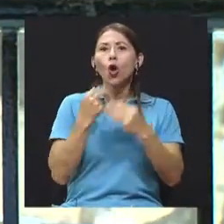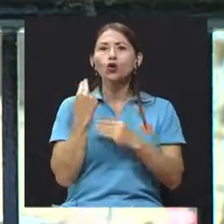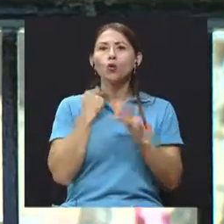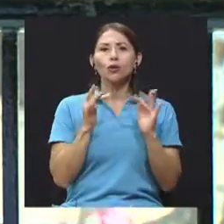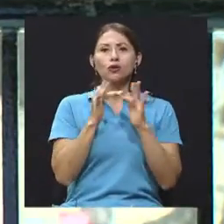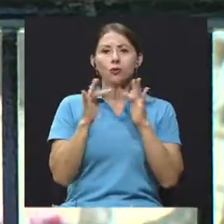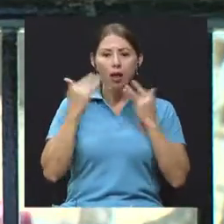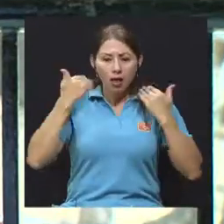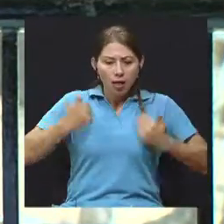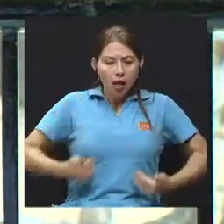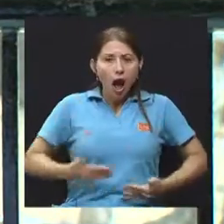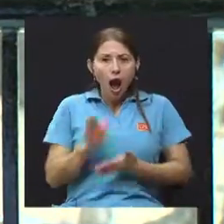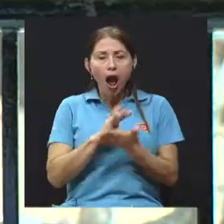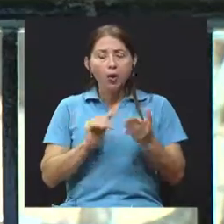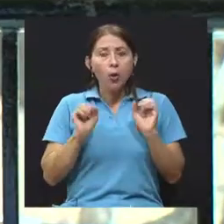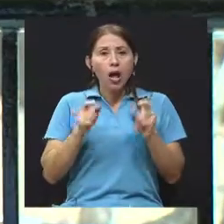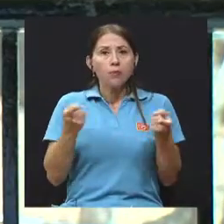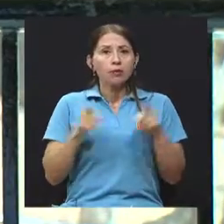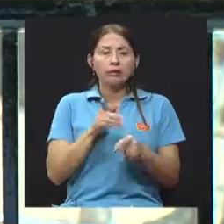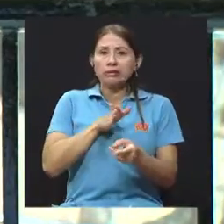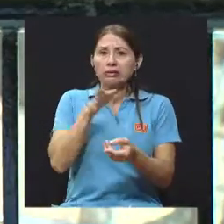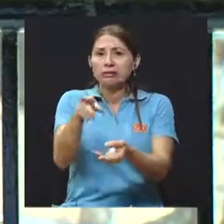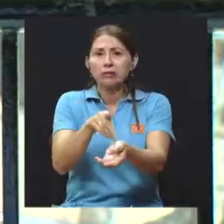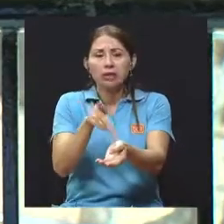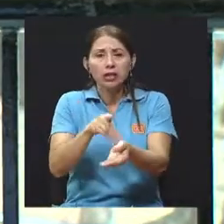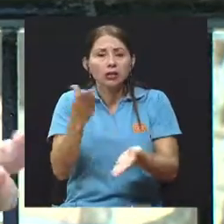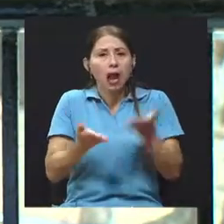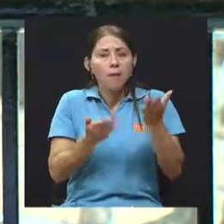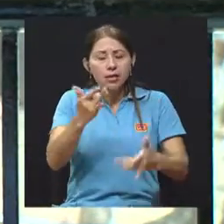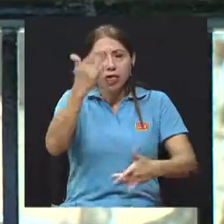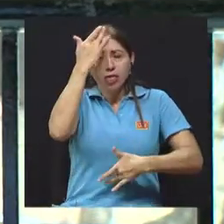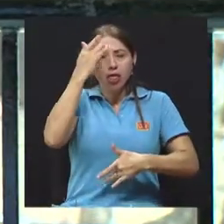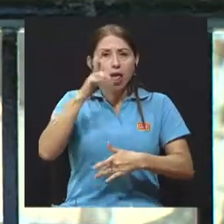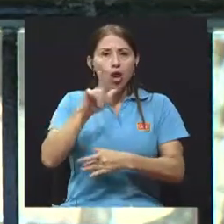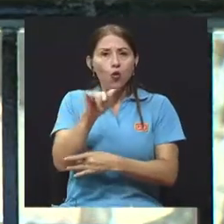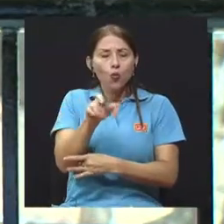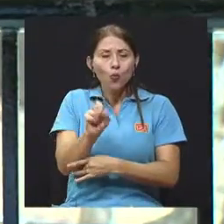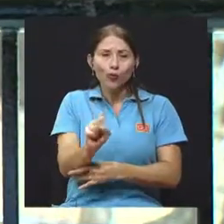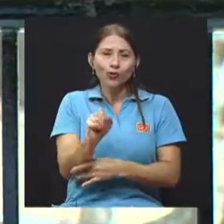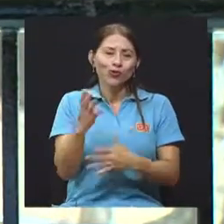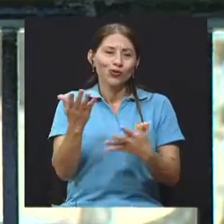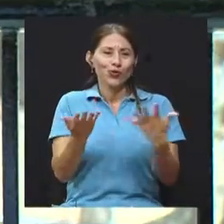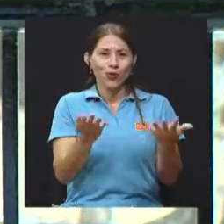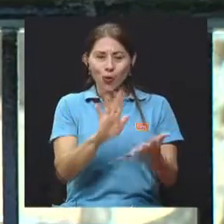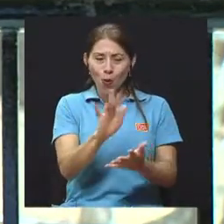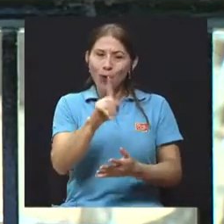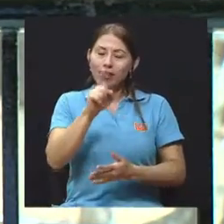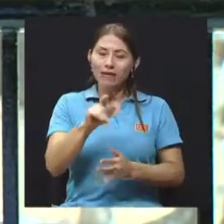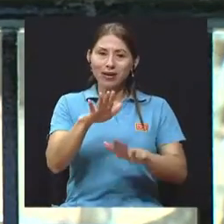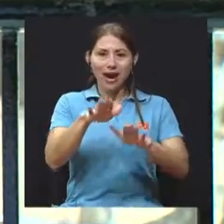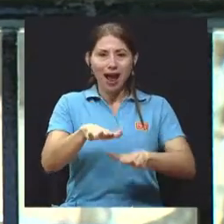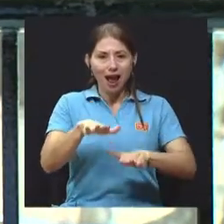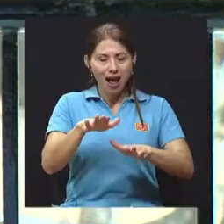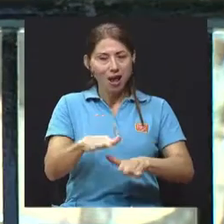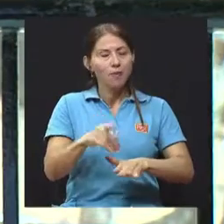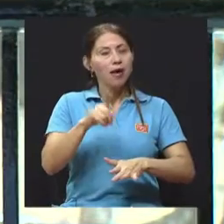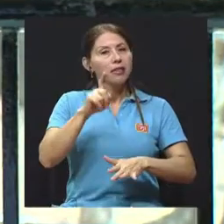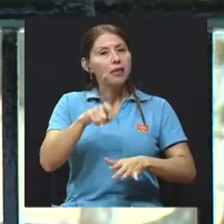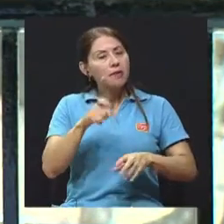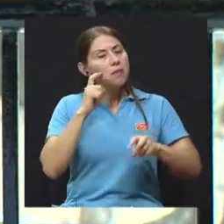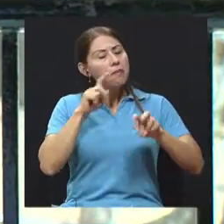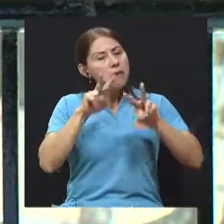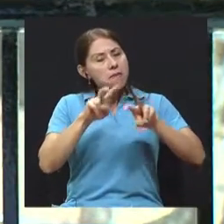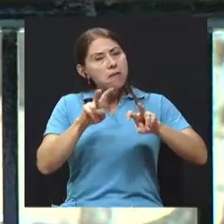rápido hacia el médico porque podía ser esta enfermedad de lupus o alguna enfermedad reumática. Hay que ir con calma y quedan muchas causas que